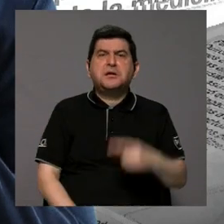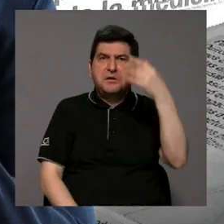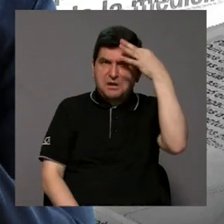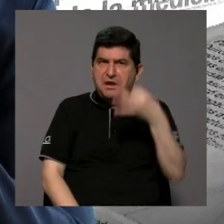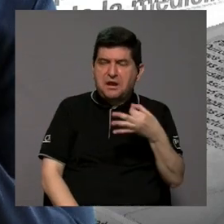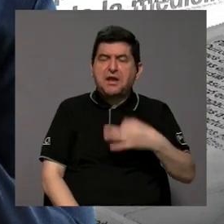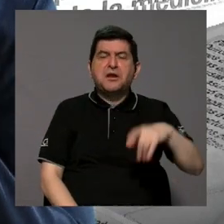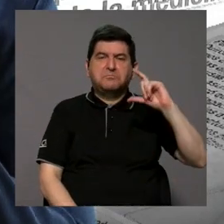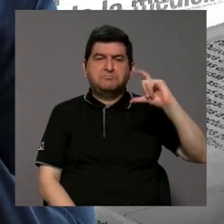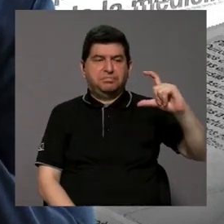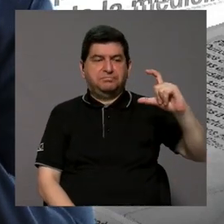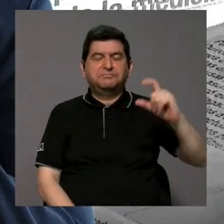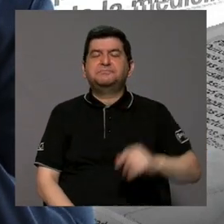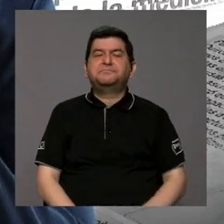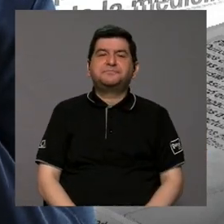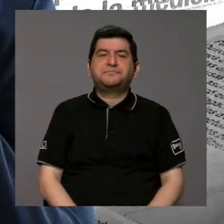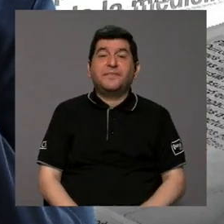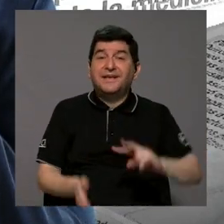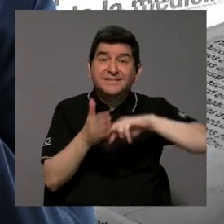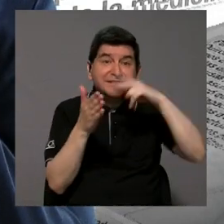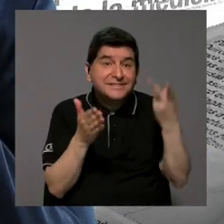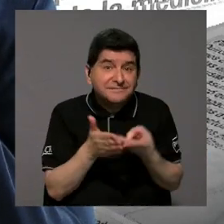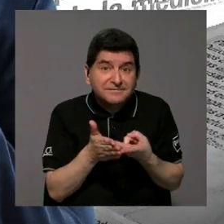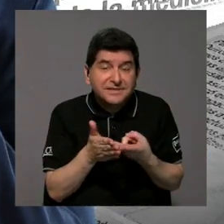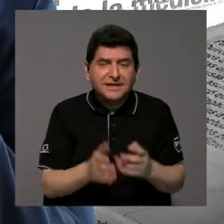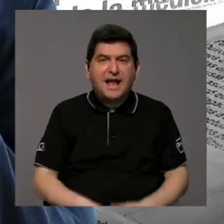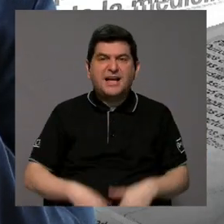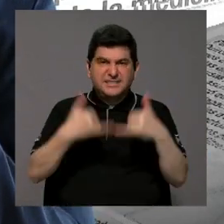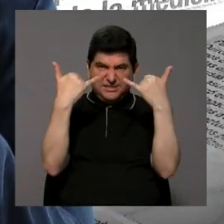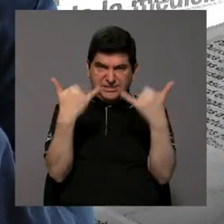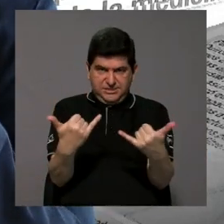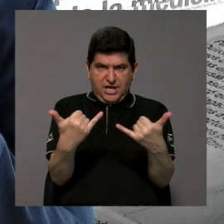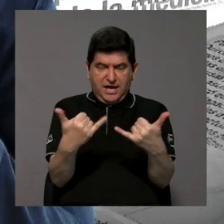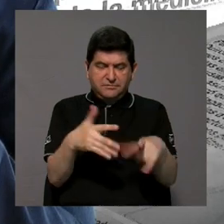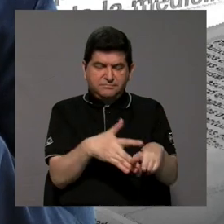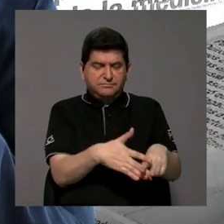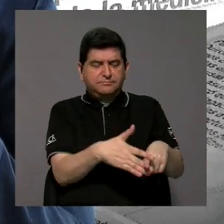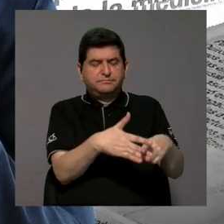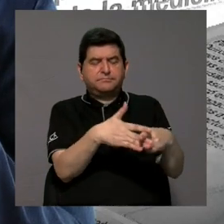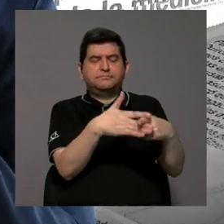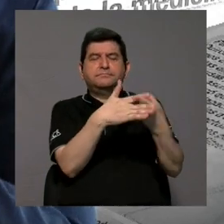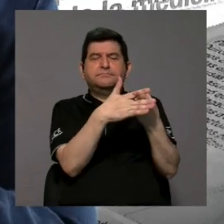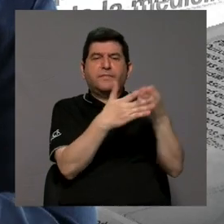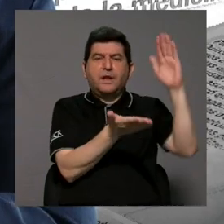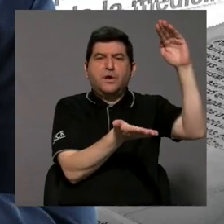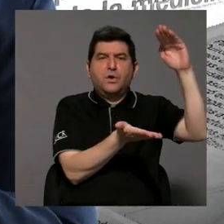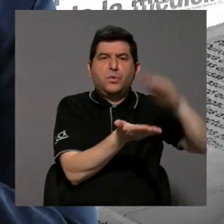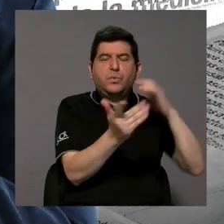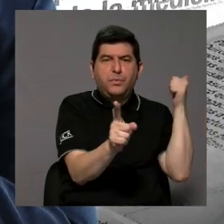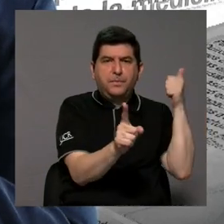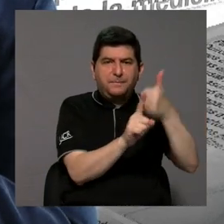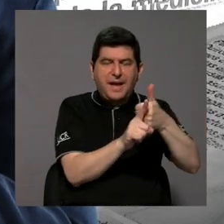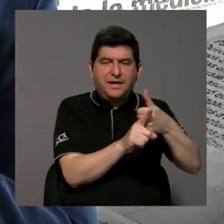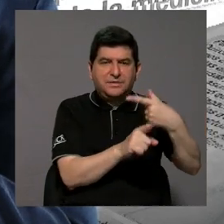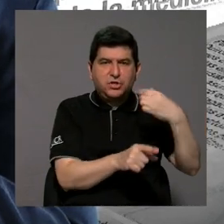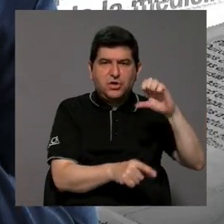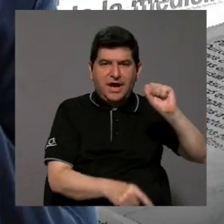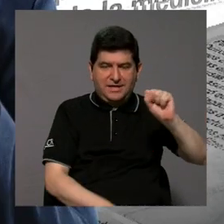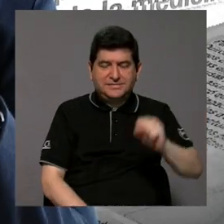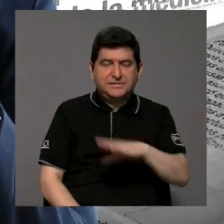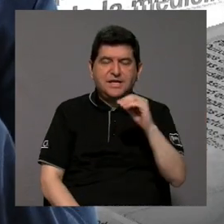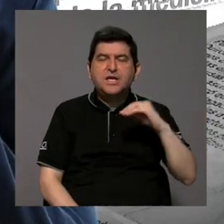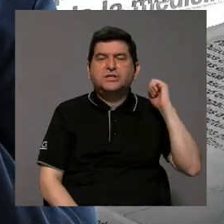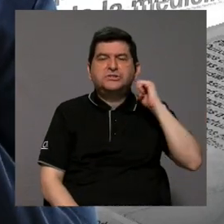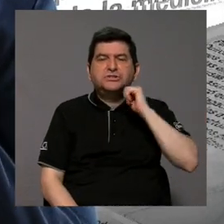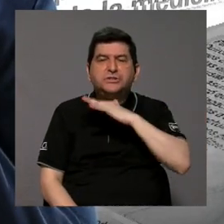apostado por baterías entonces quiere decir que por lo menos ya estamos empezando a reducir el impacto de los gases